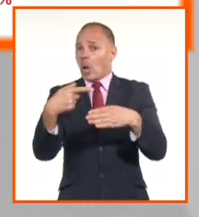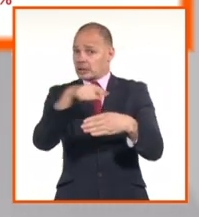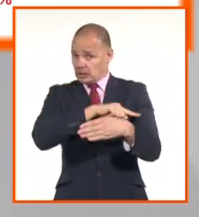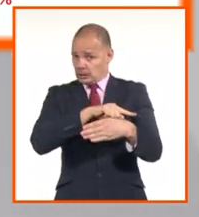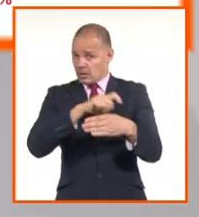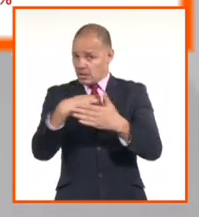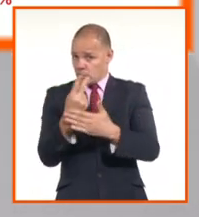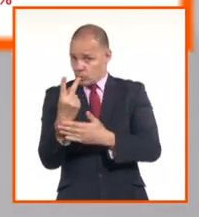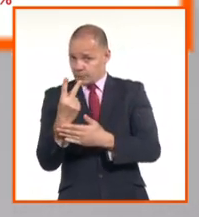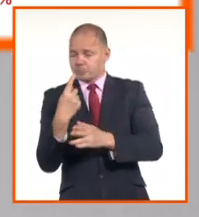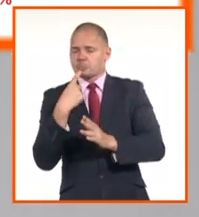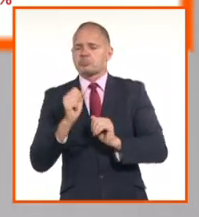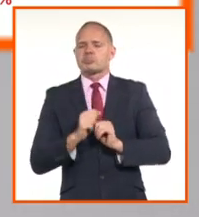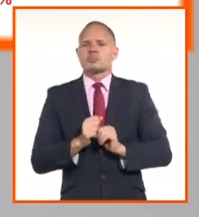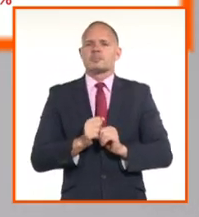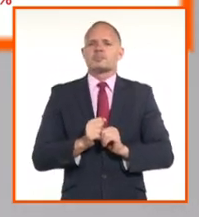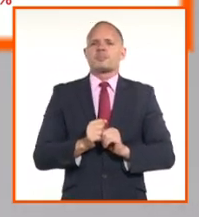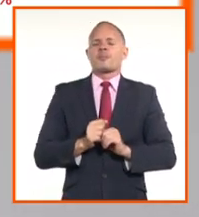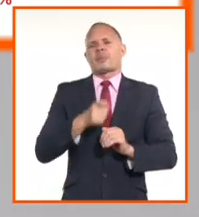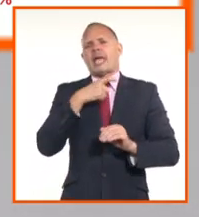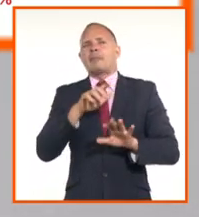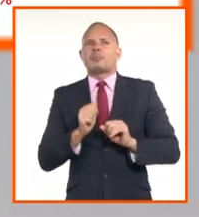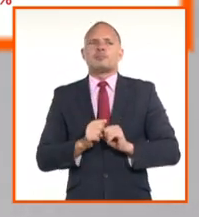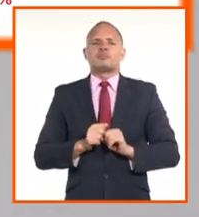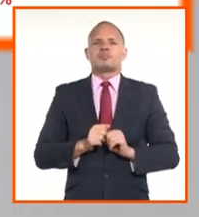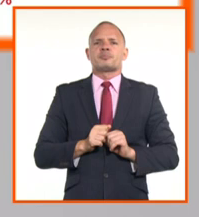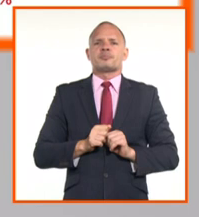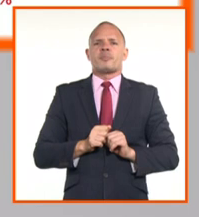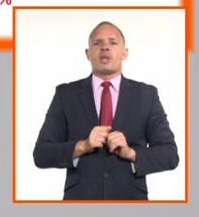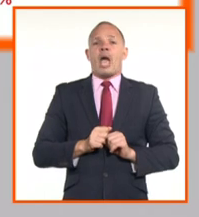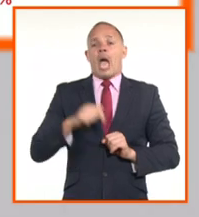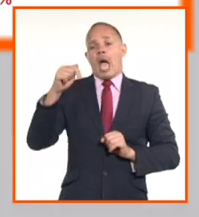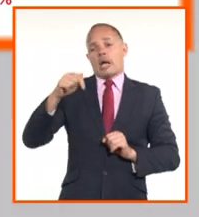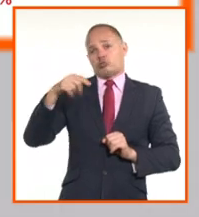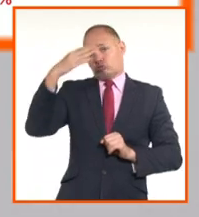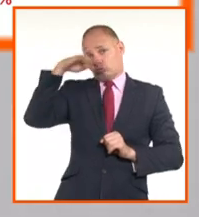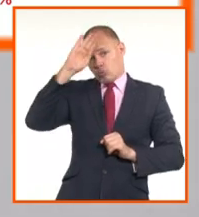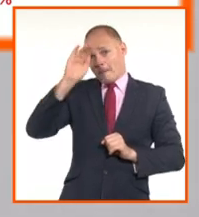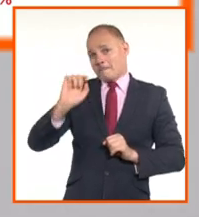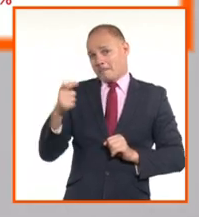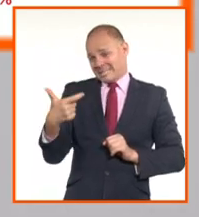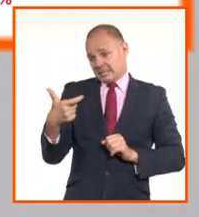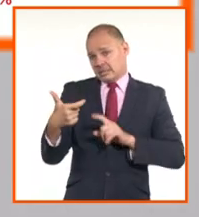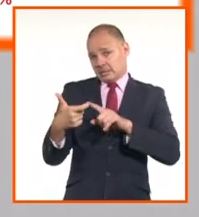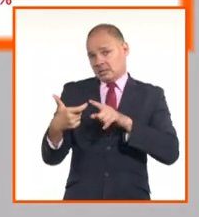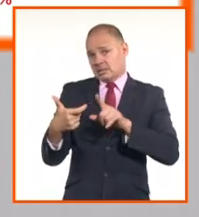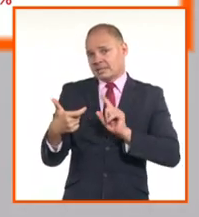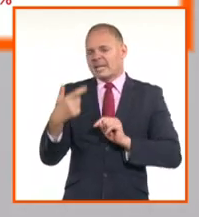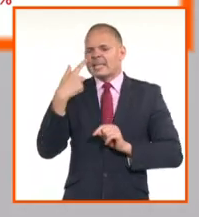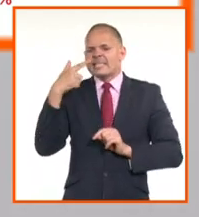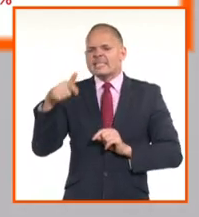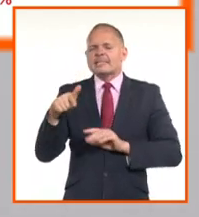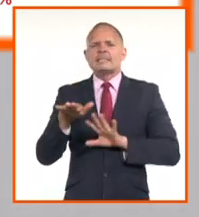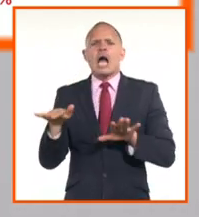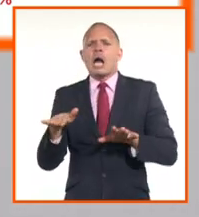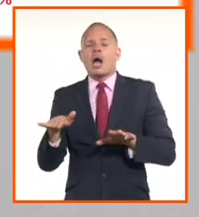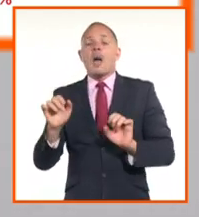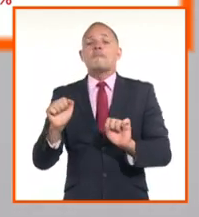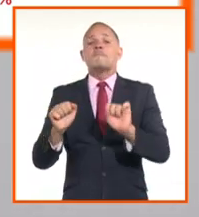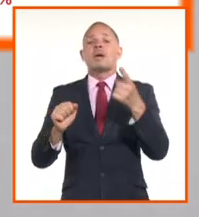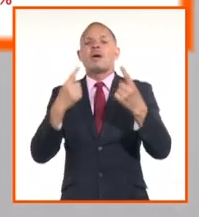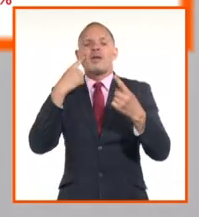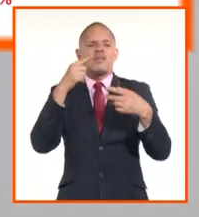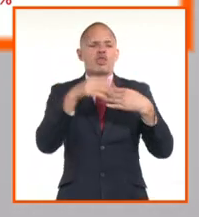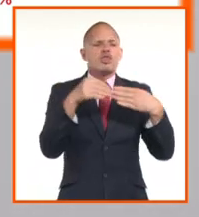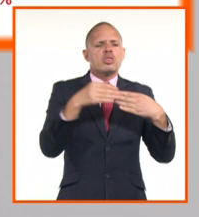la tasa del peso cubano, que ya explicamos qué se hace a través del dólar, se fija el dólar y después se establece en el resto